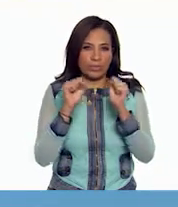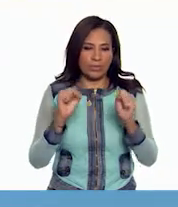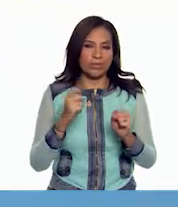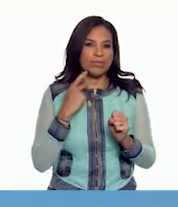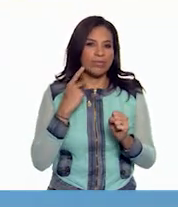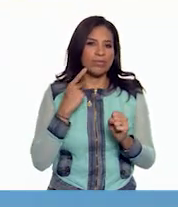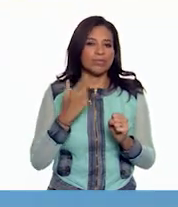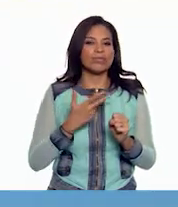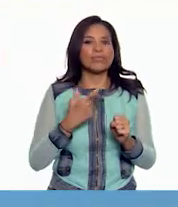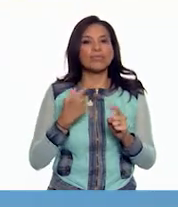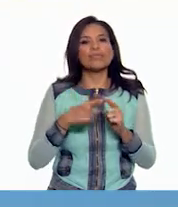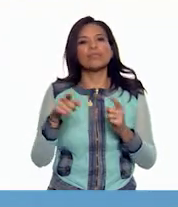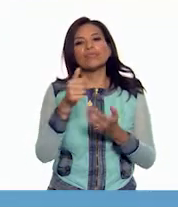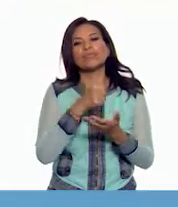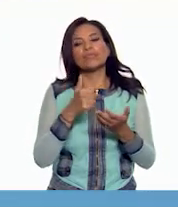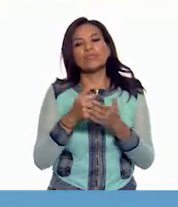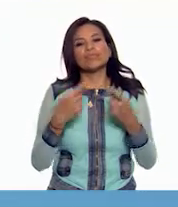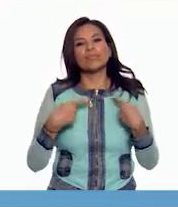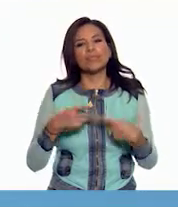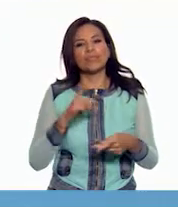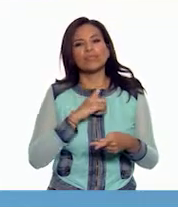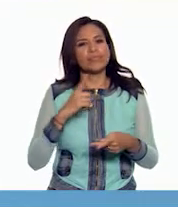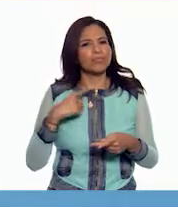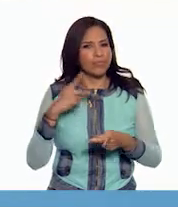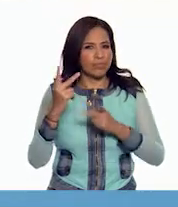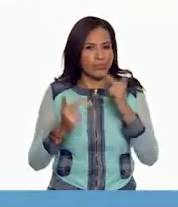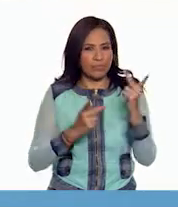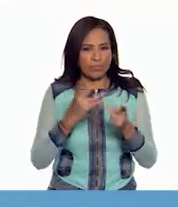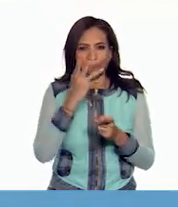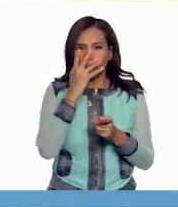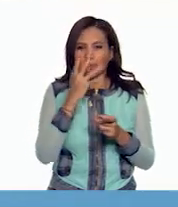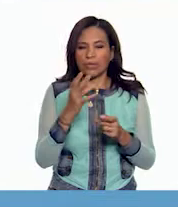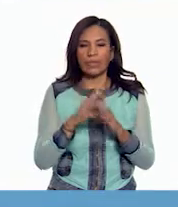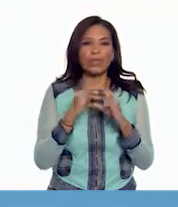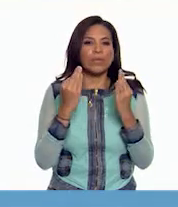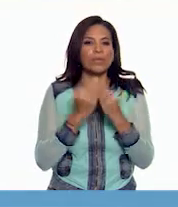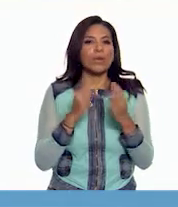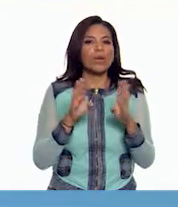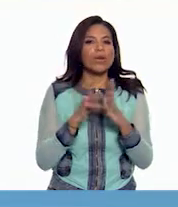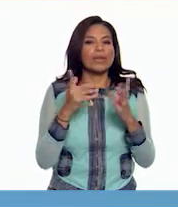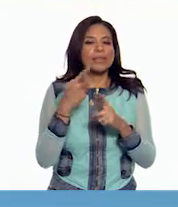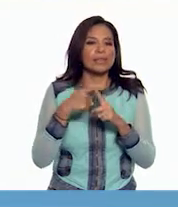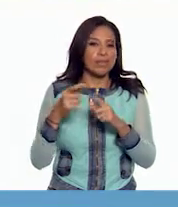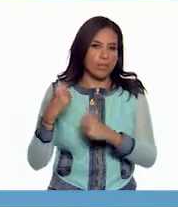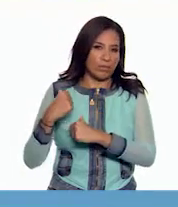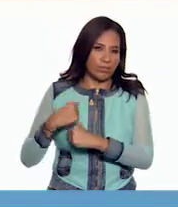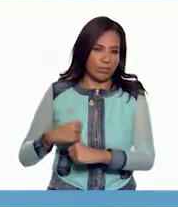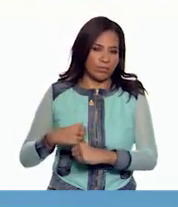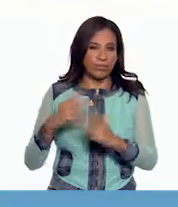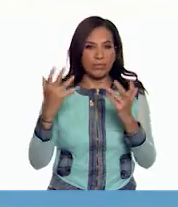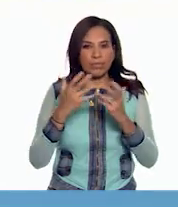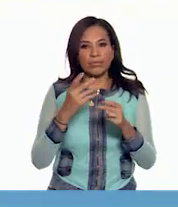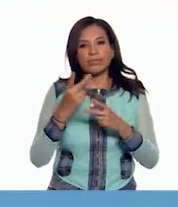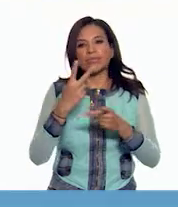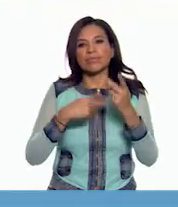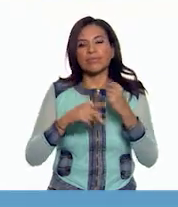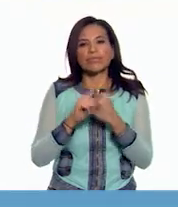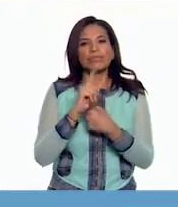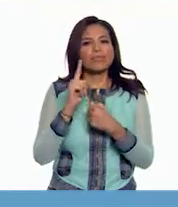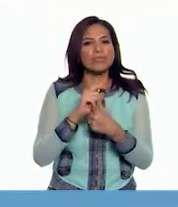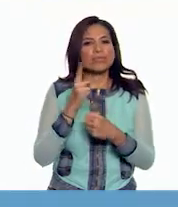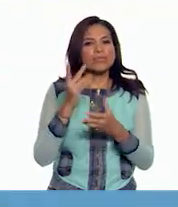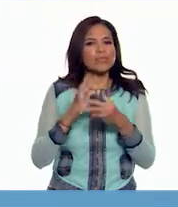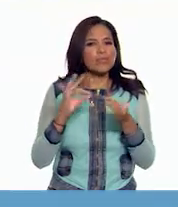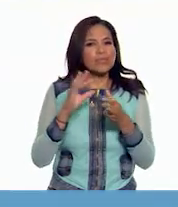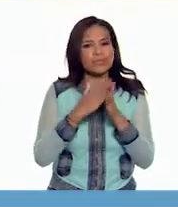porque llevó a la ciudadanía a cuestionar seriamente la manera de proceder de las autoridades e hizo resurgir las críticas